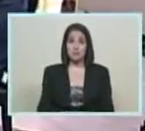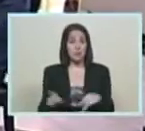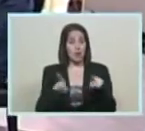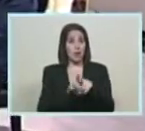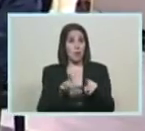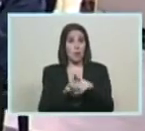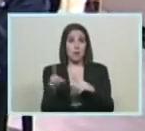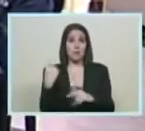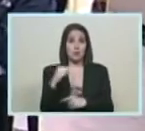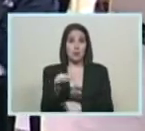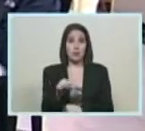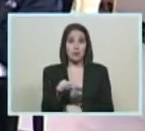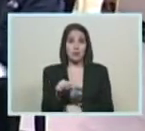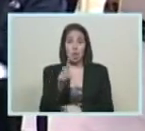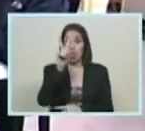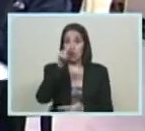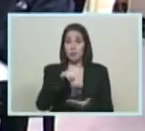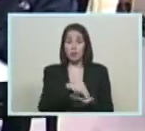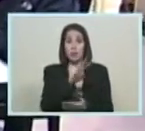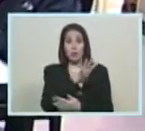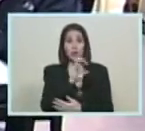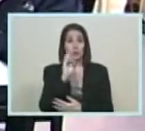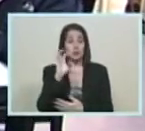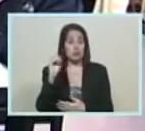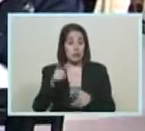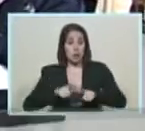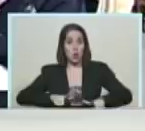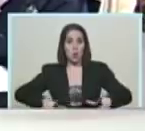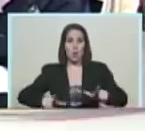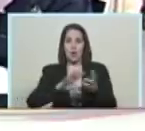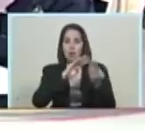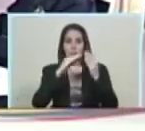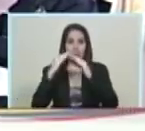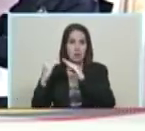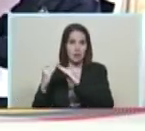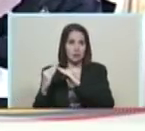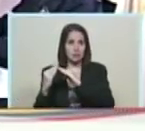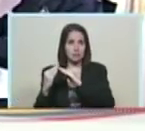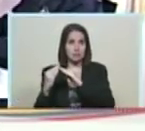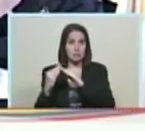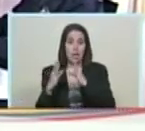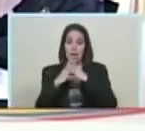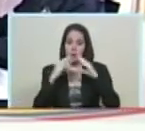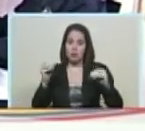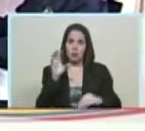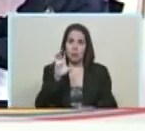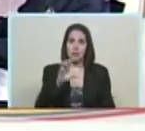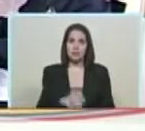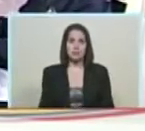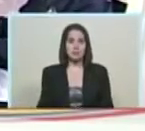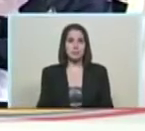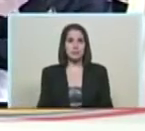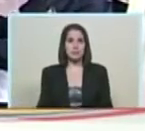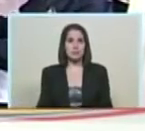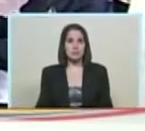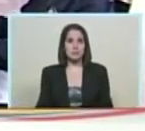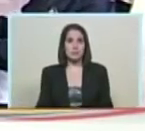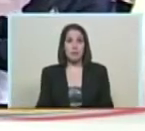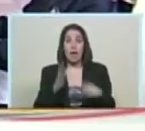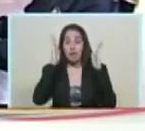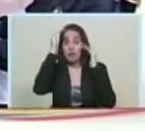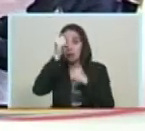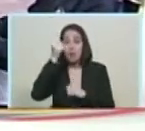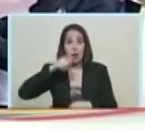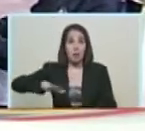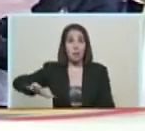a tener 2.400 espacios comunitarios a lo largo y ancho del país, para atender a nuestro pueblo.